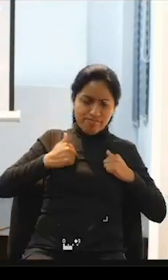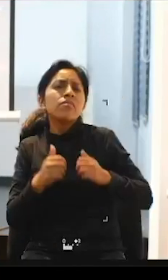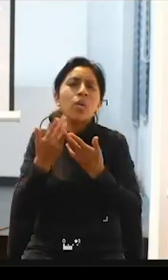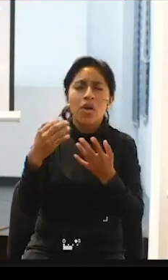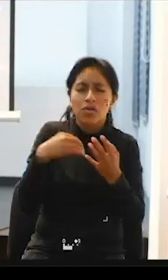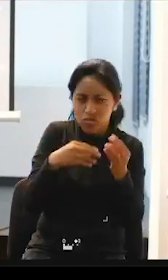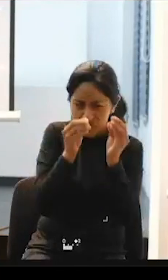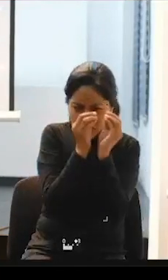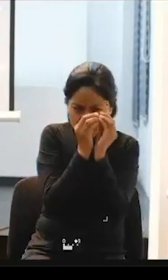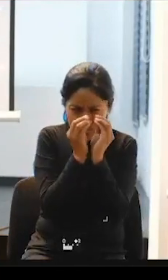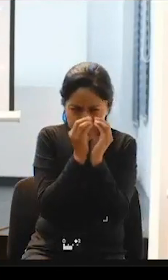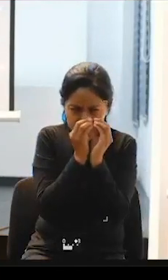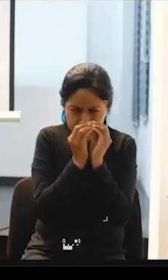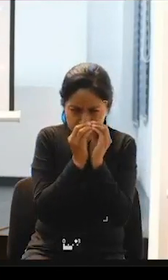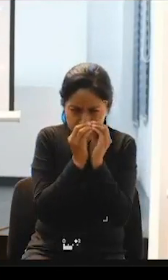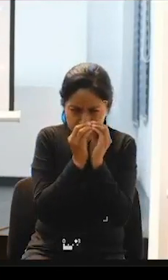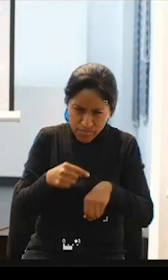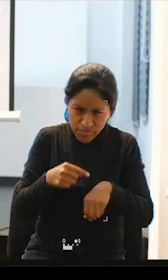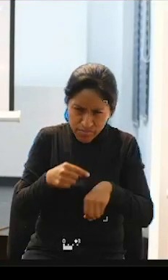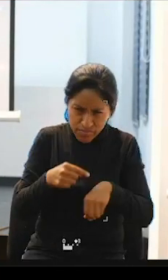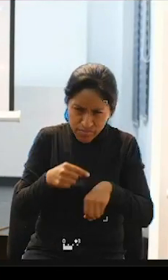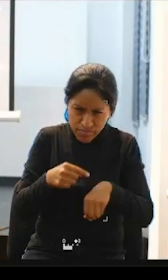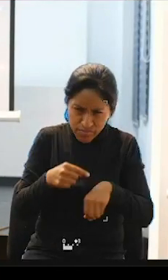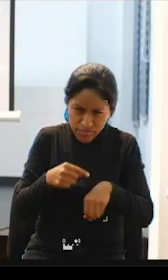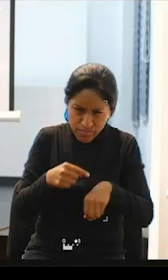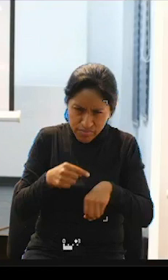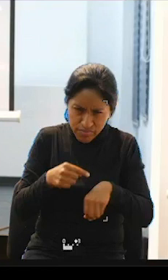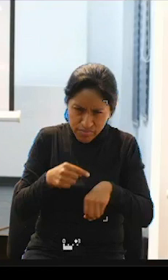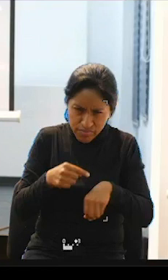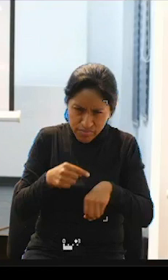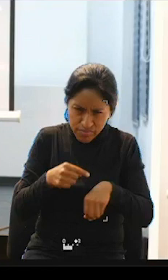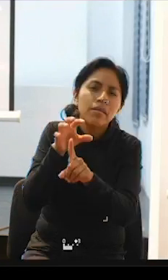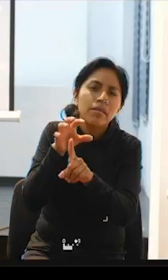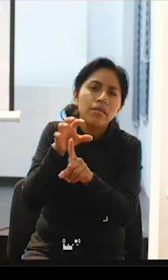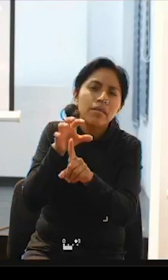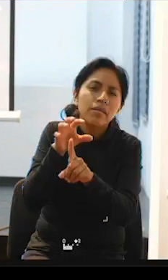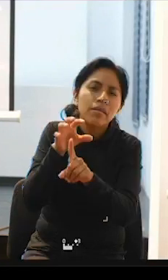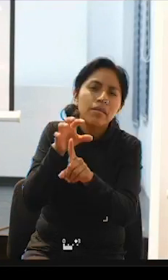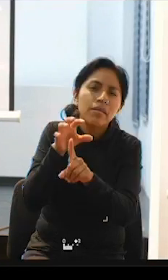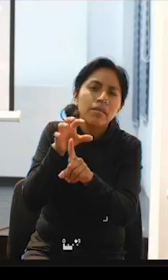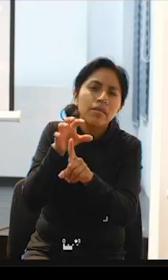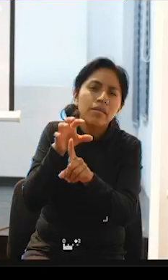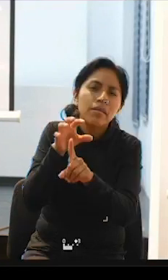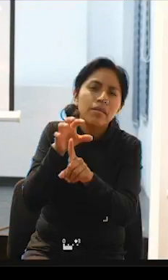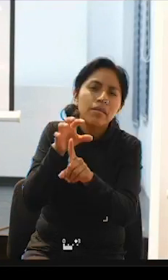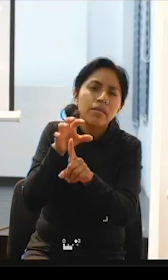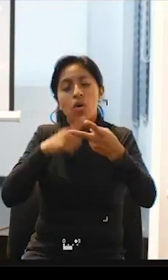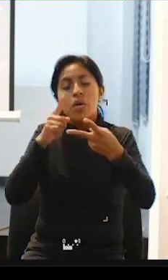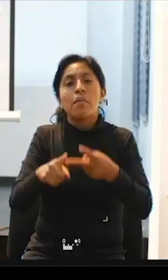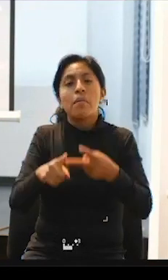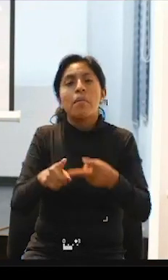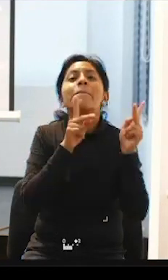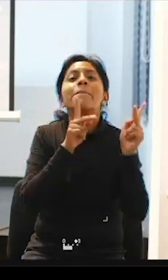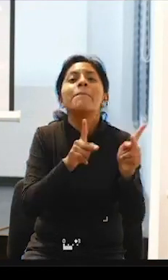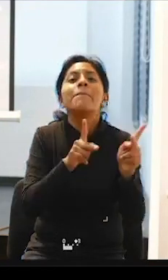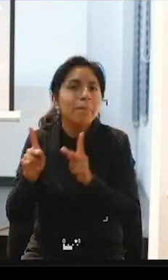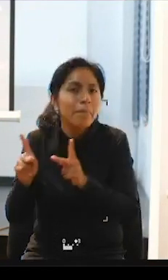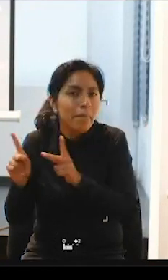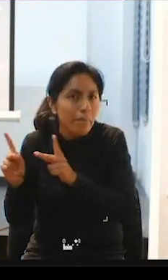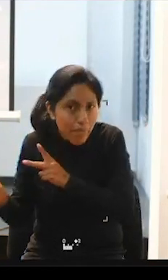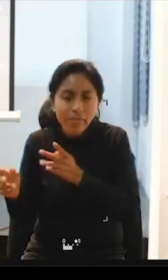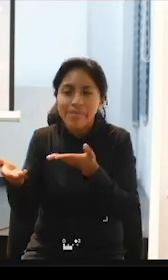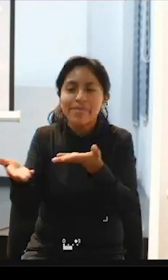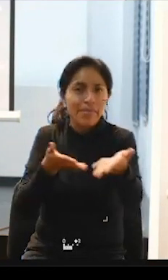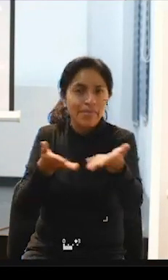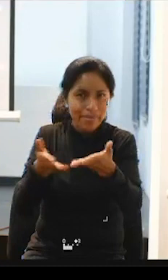entonces hacemos la identificación de la necesidad del servicio de asistencia luego hacemos la planificación del servicio de